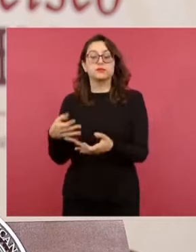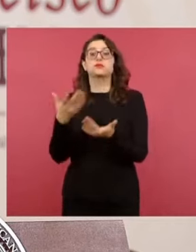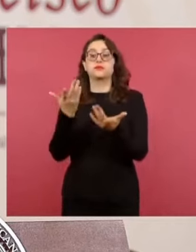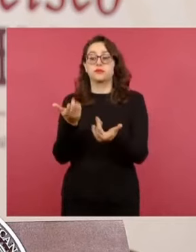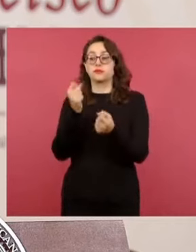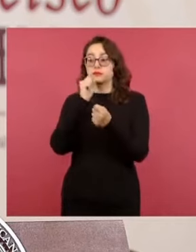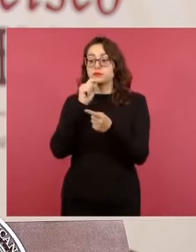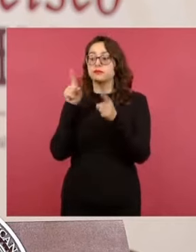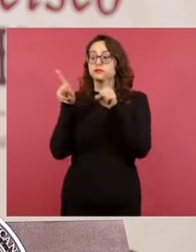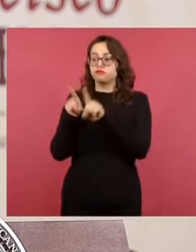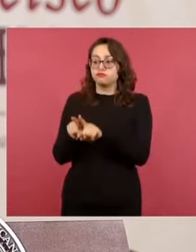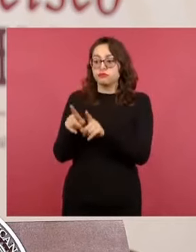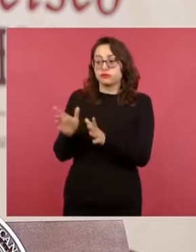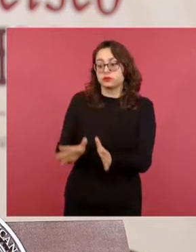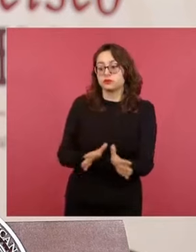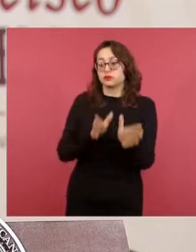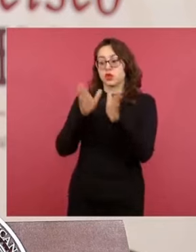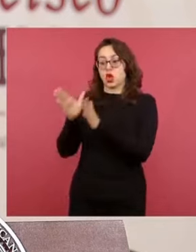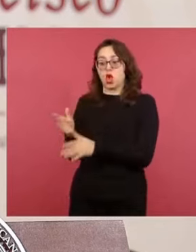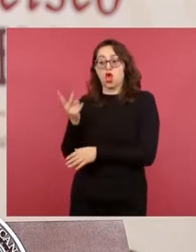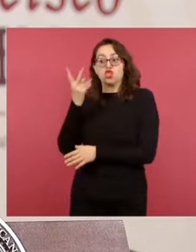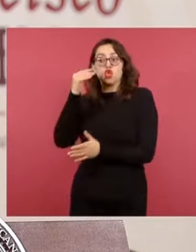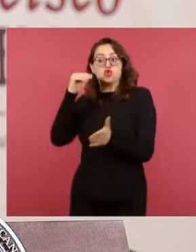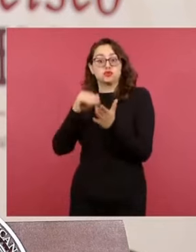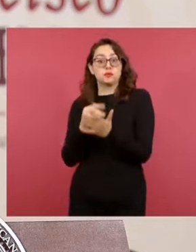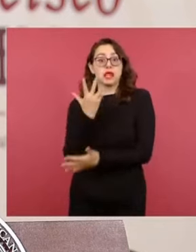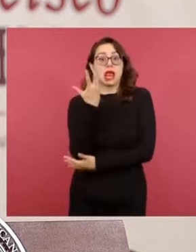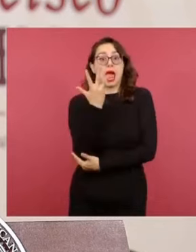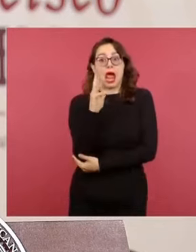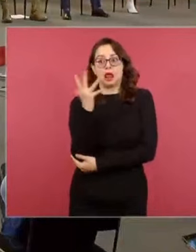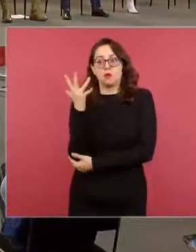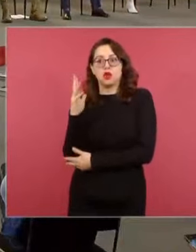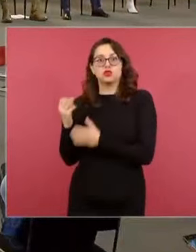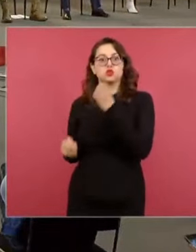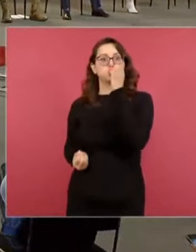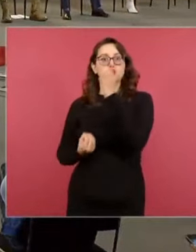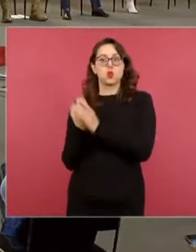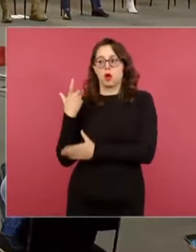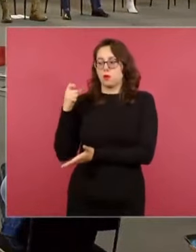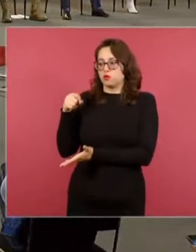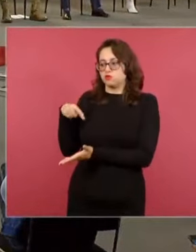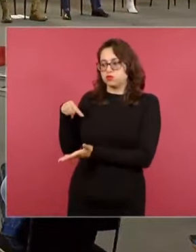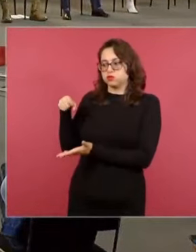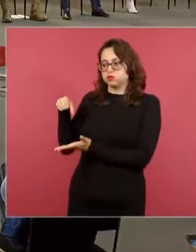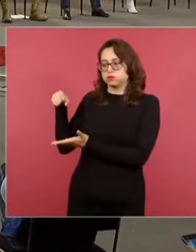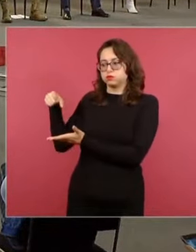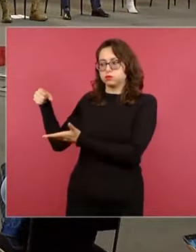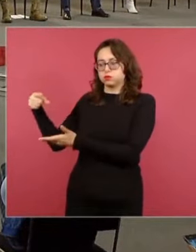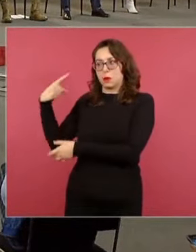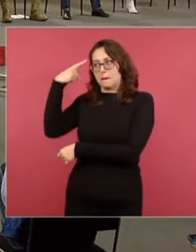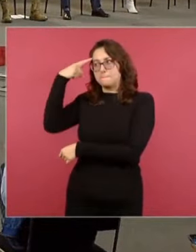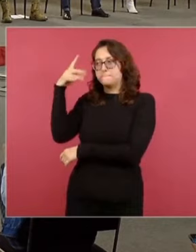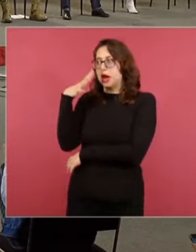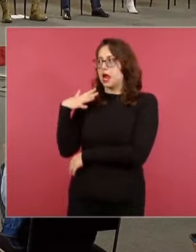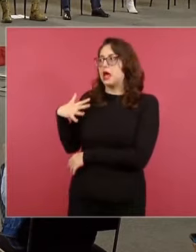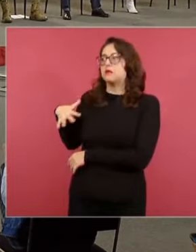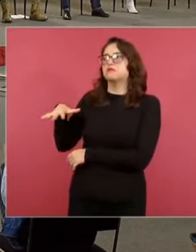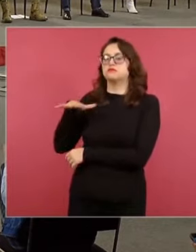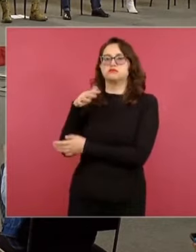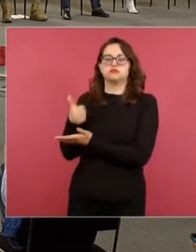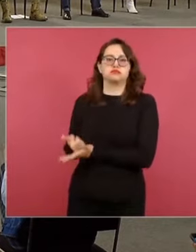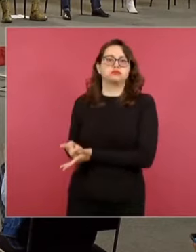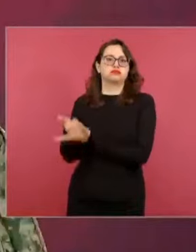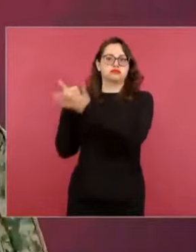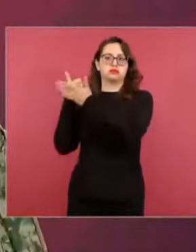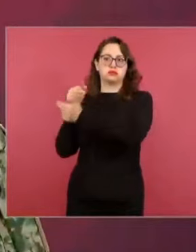mediante la siembra de dos mil árboles, más de los ya existentes, coadyuvando con el enriquecimiento natural del área y trabajos de salvamento